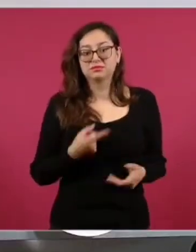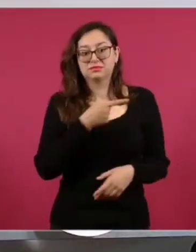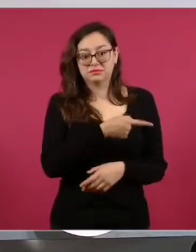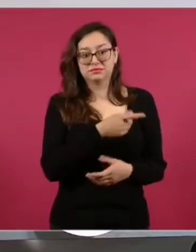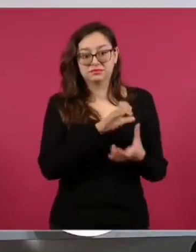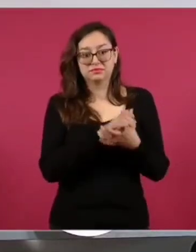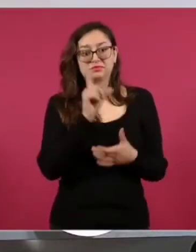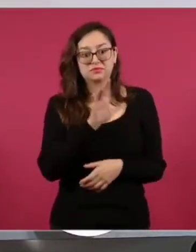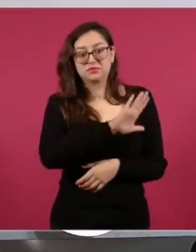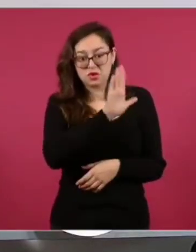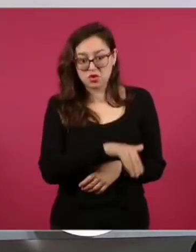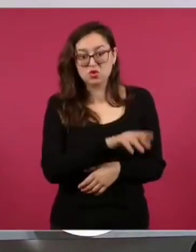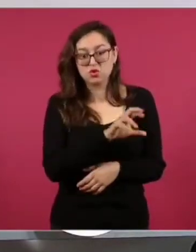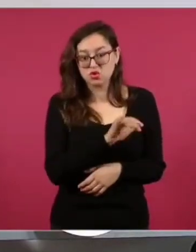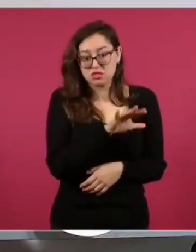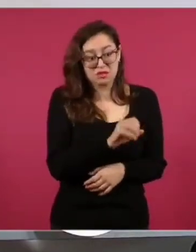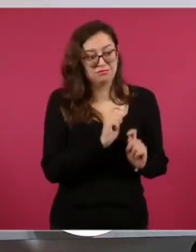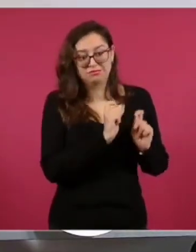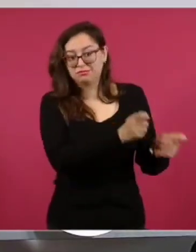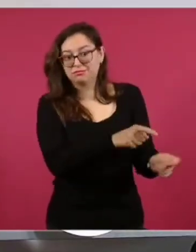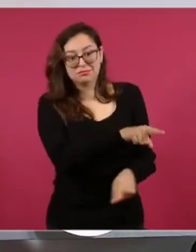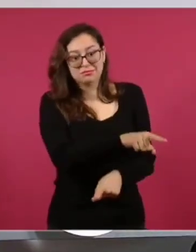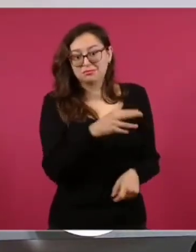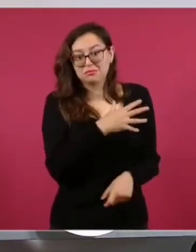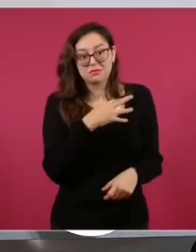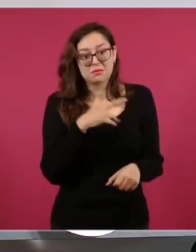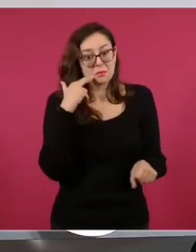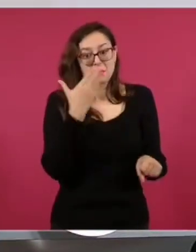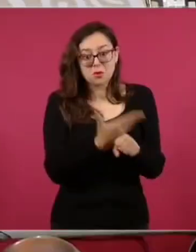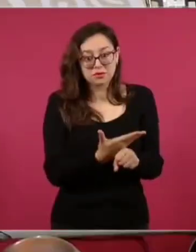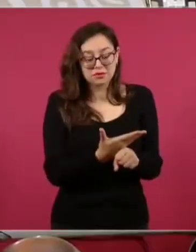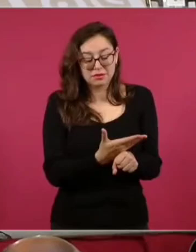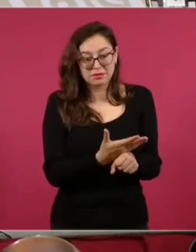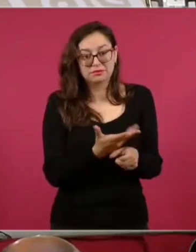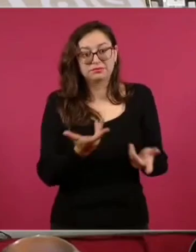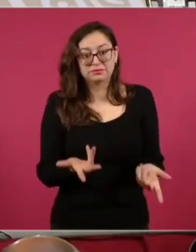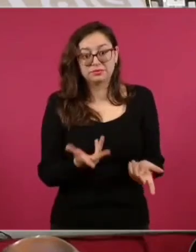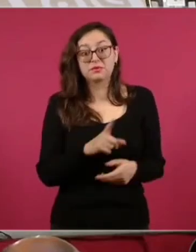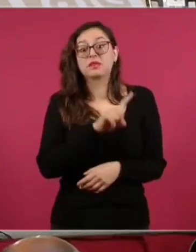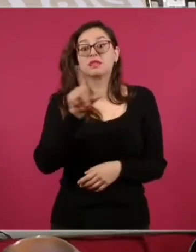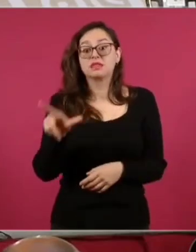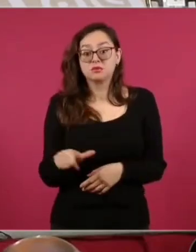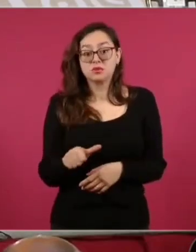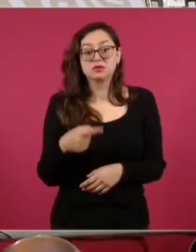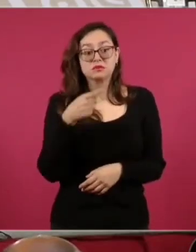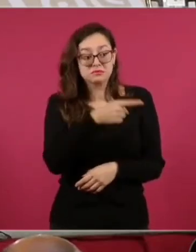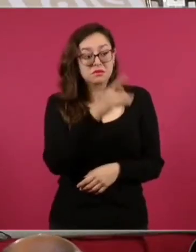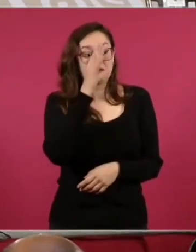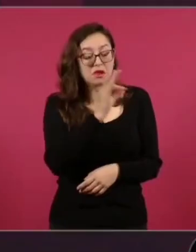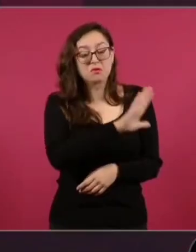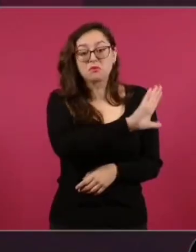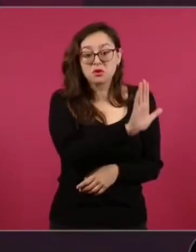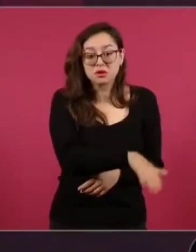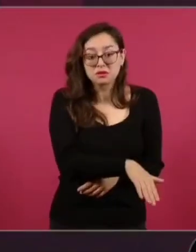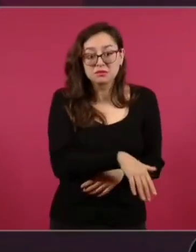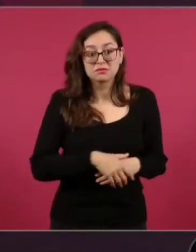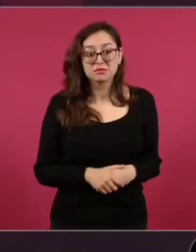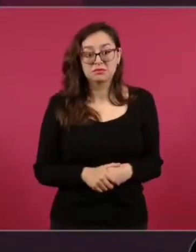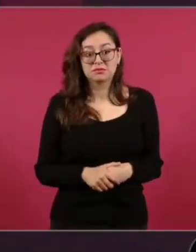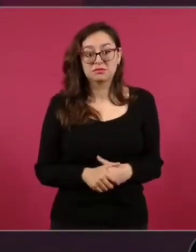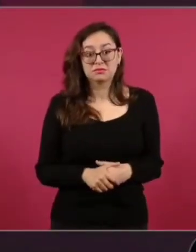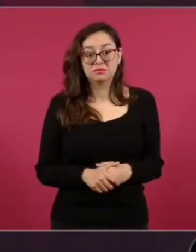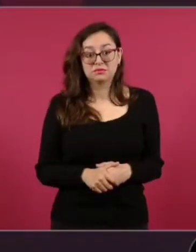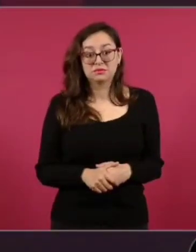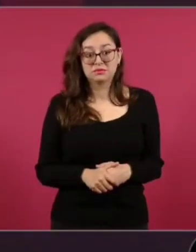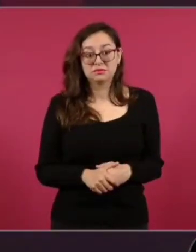finada esposa. Cuando ella se nos adelanta, yo necesito